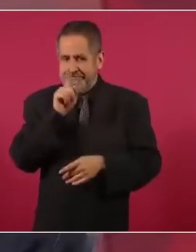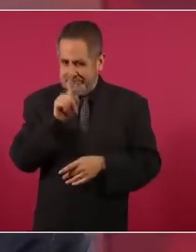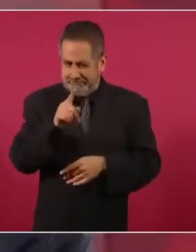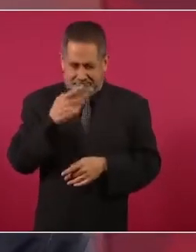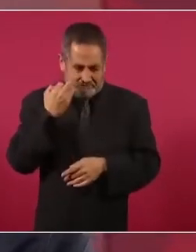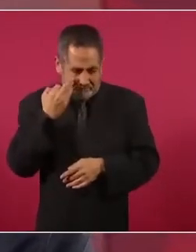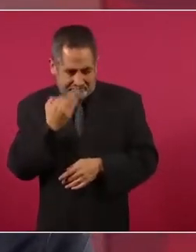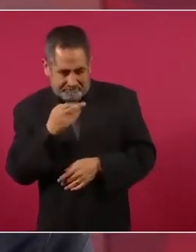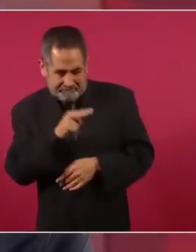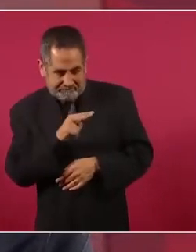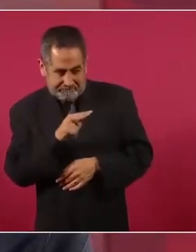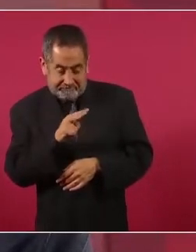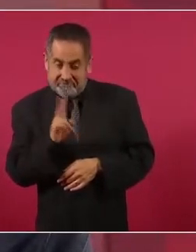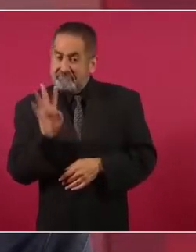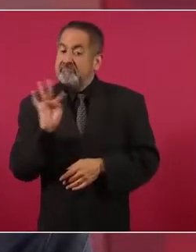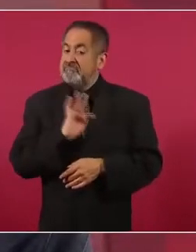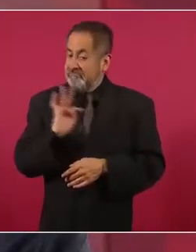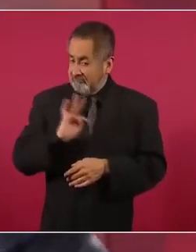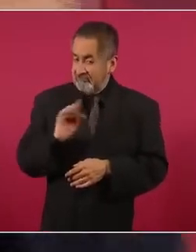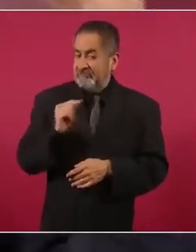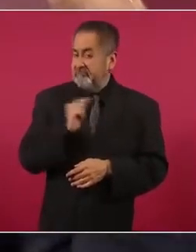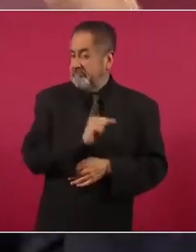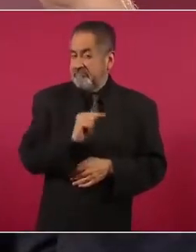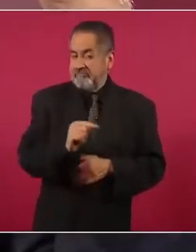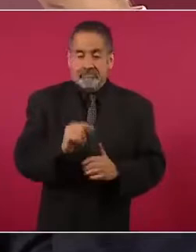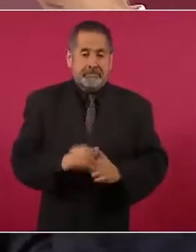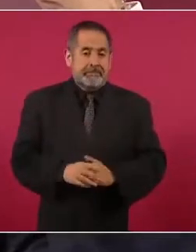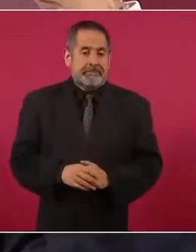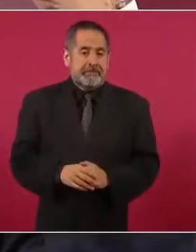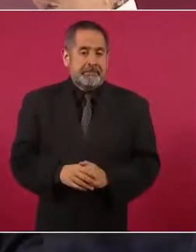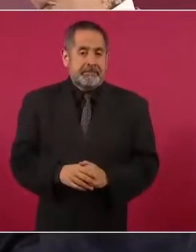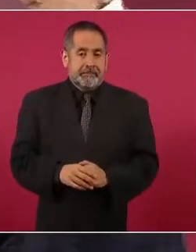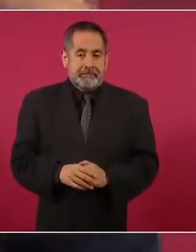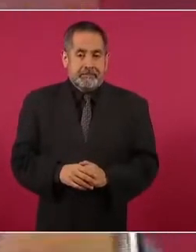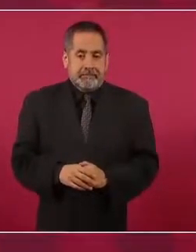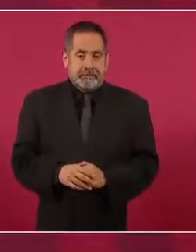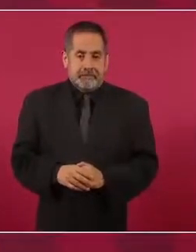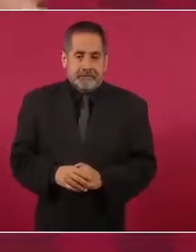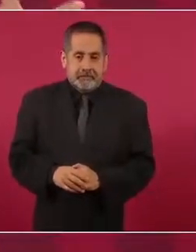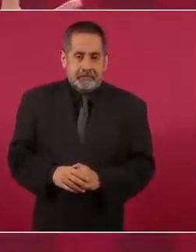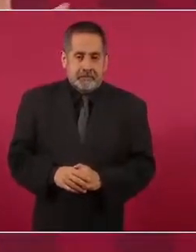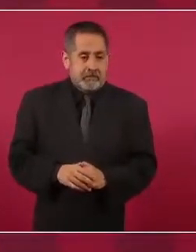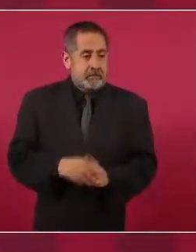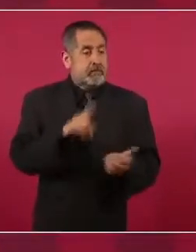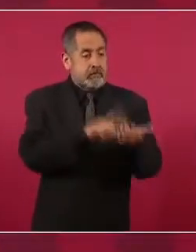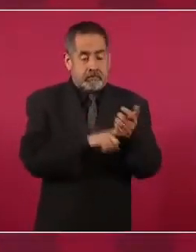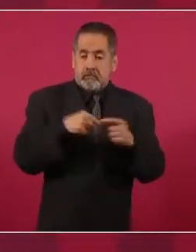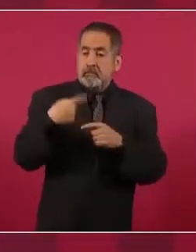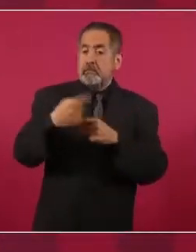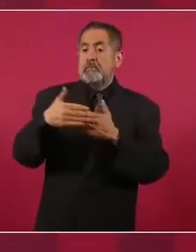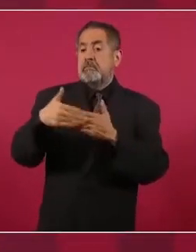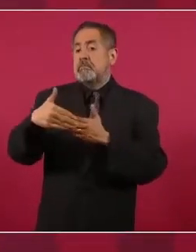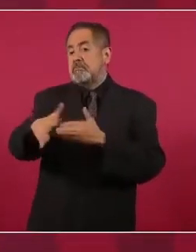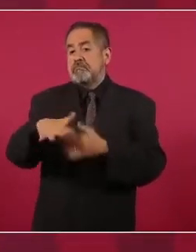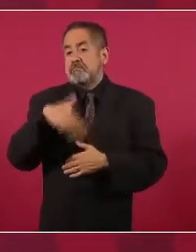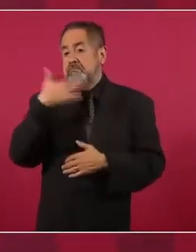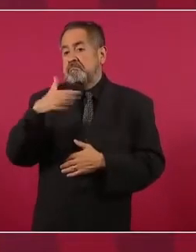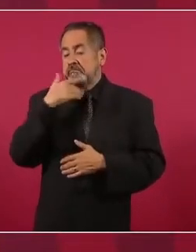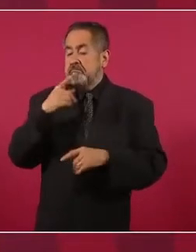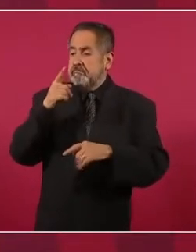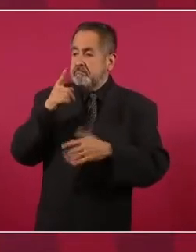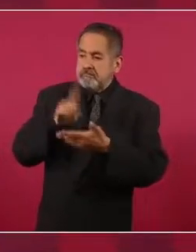de hacer un fraude hacia adelante,